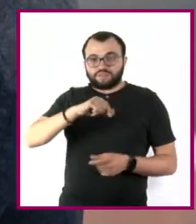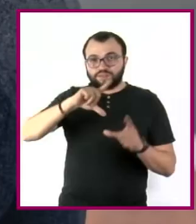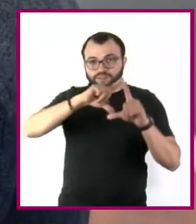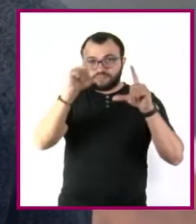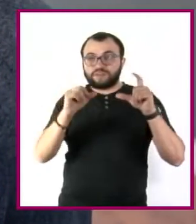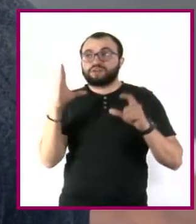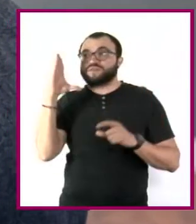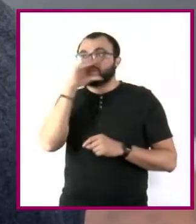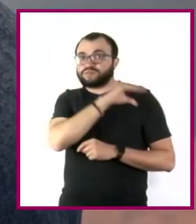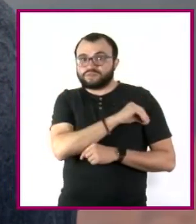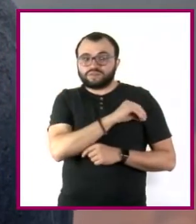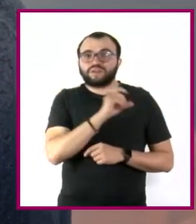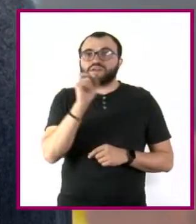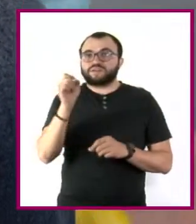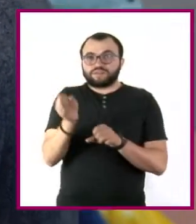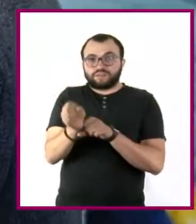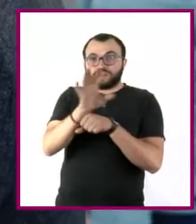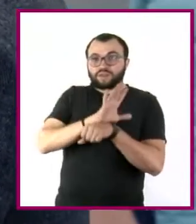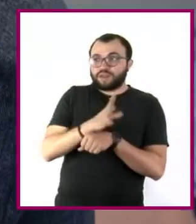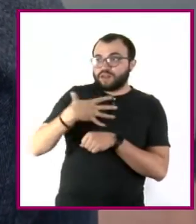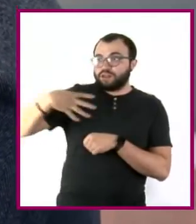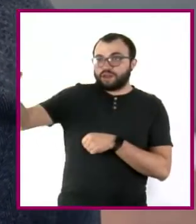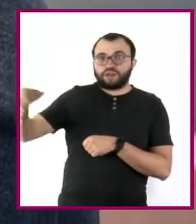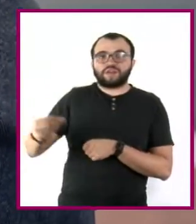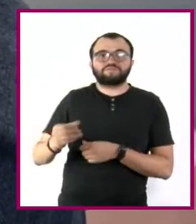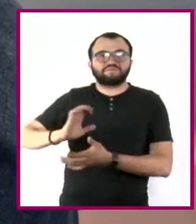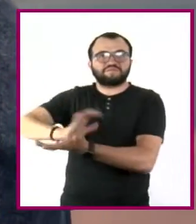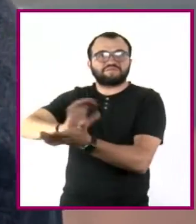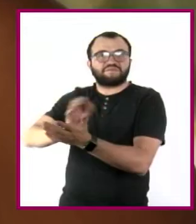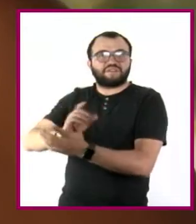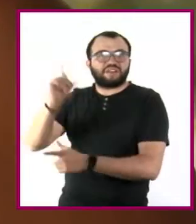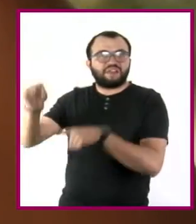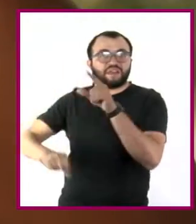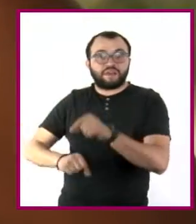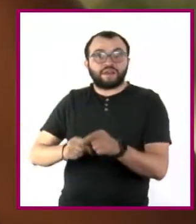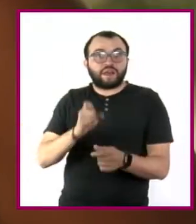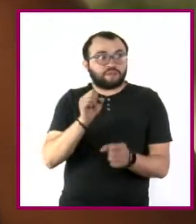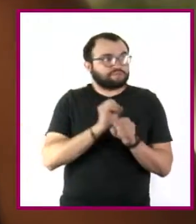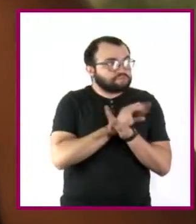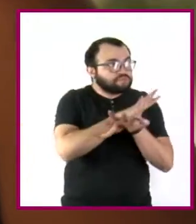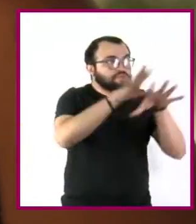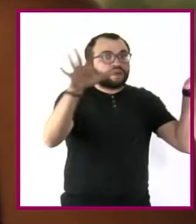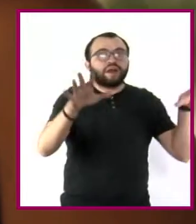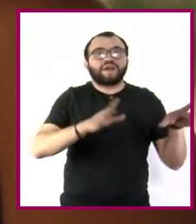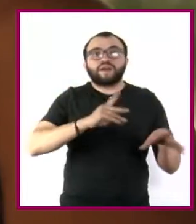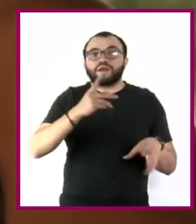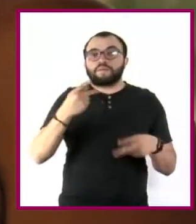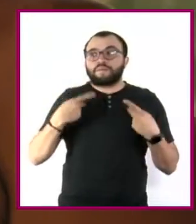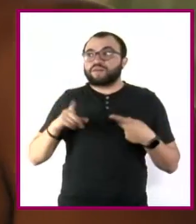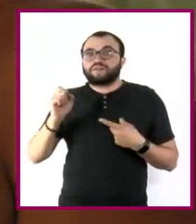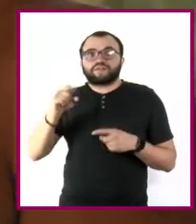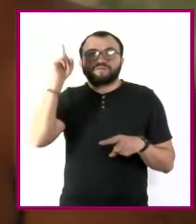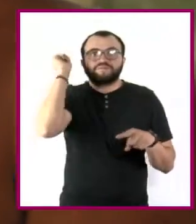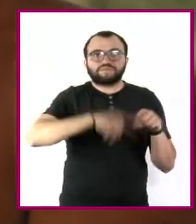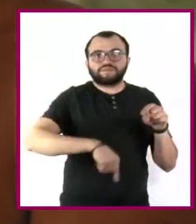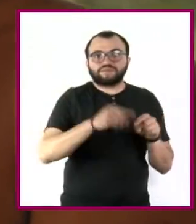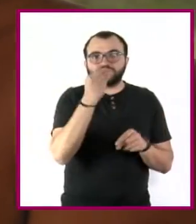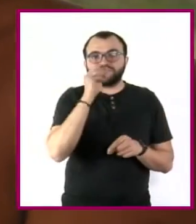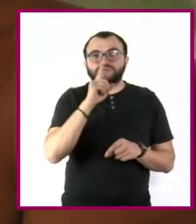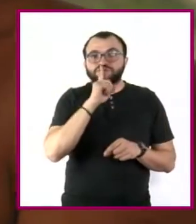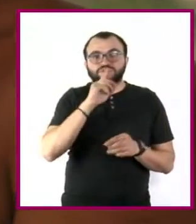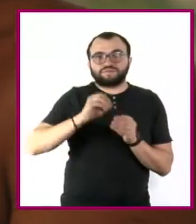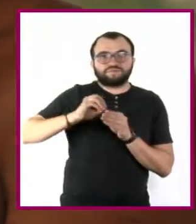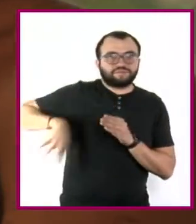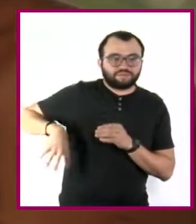contagiados. Esto se hizo viral y luego desapareció de las redes sociales. En 2011, decretado por la ONU como el Año Internacional de los